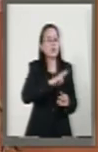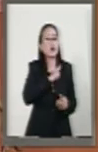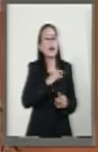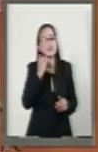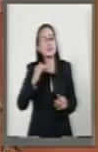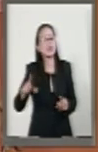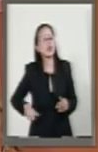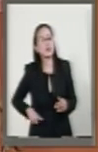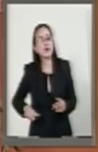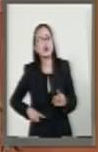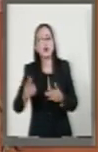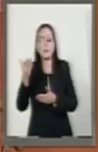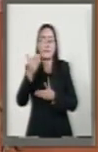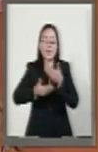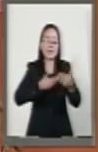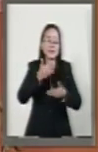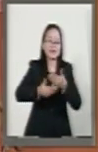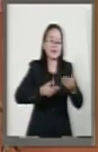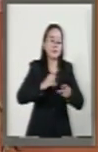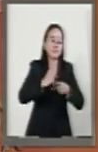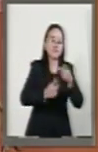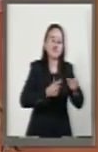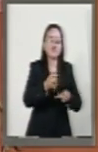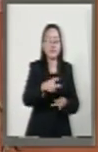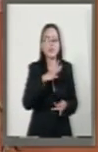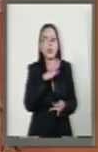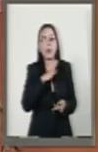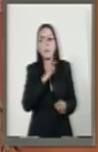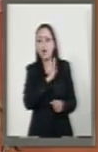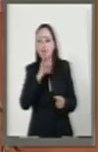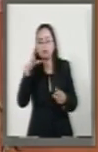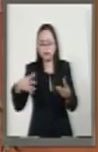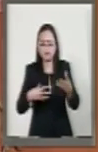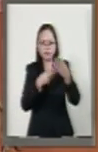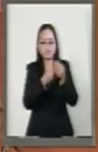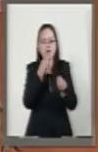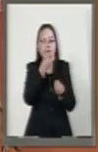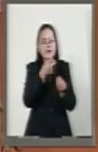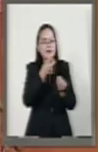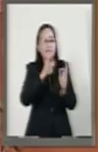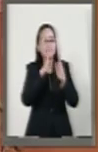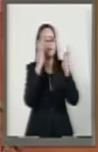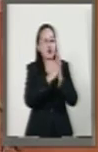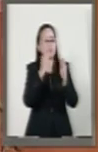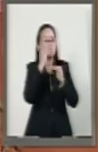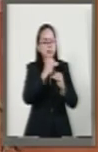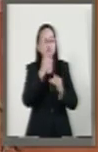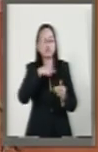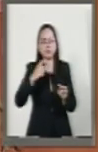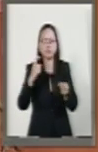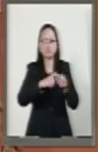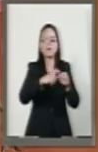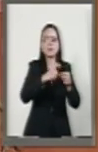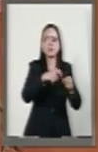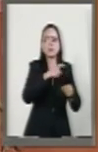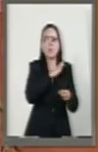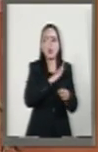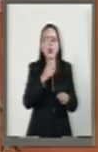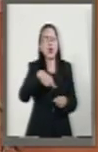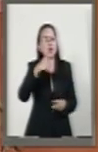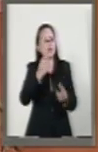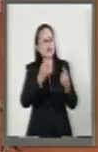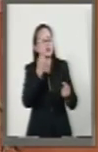proyectos por prestación de servicio, puedan entrar también en esta garantía a pesar de lo que se dice